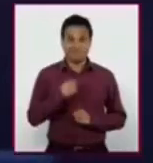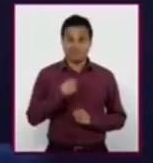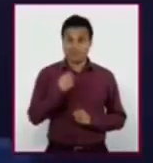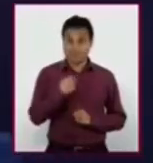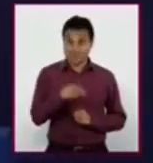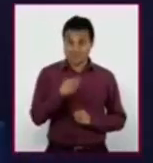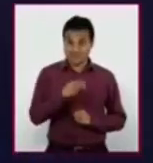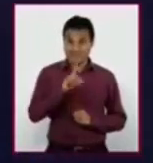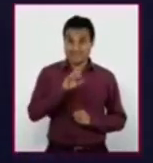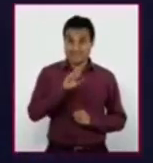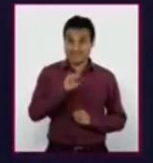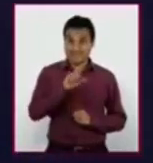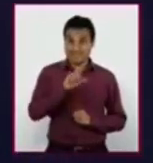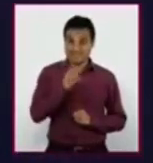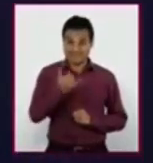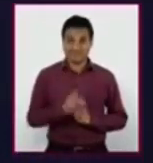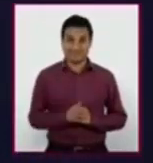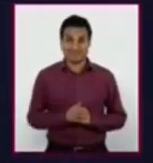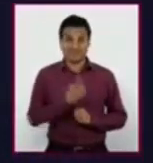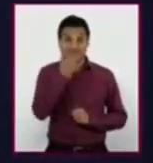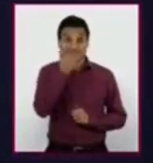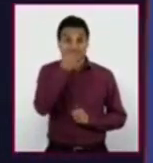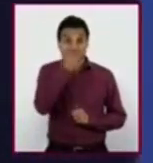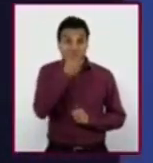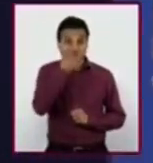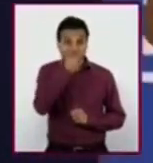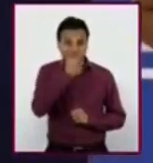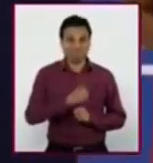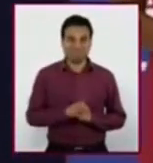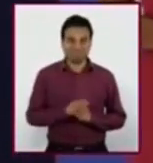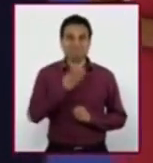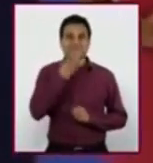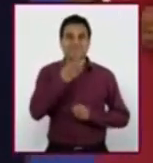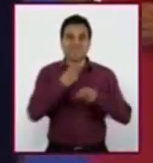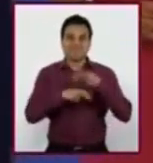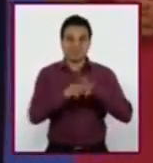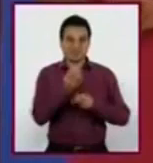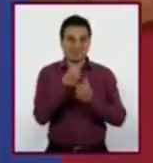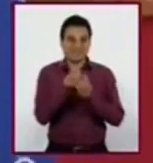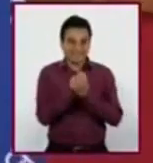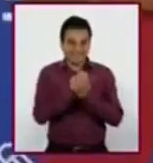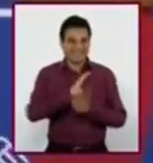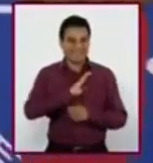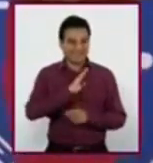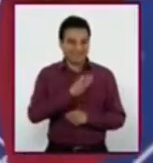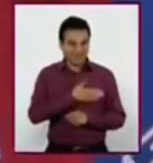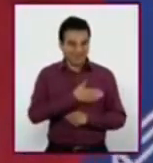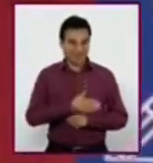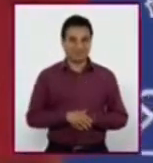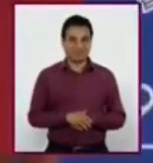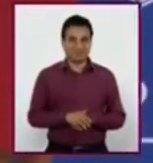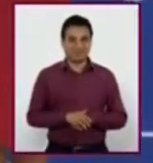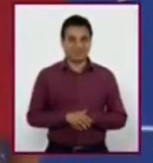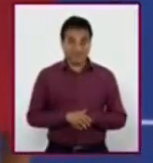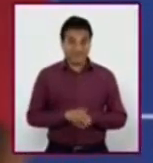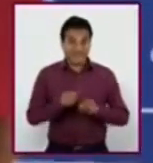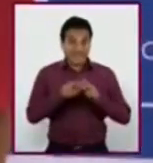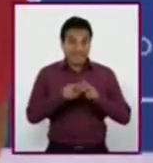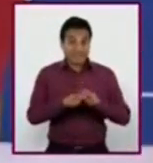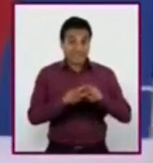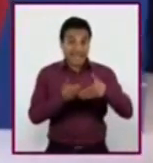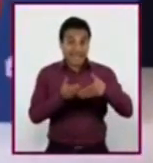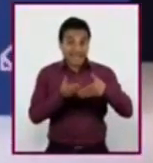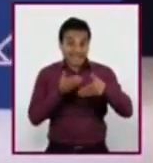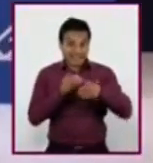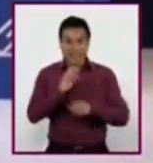Y les doy la bienvenida a las alumnas y alumnos de lengua materna de segundo grado de secundaria. Antes de iniciar, les recuerdo